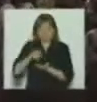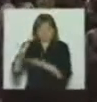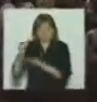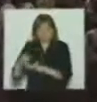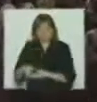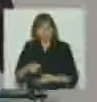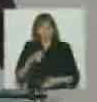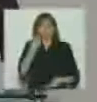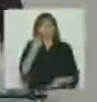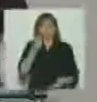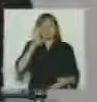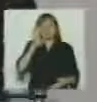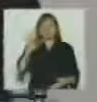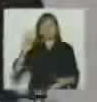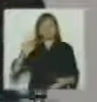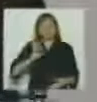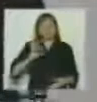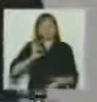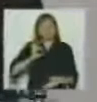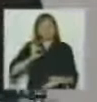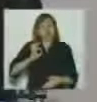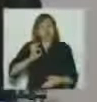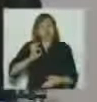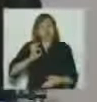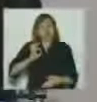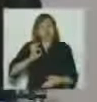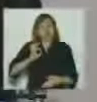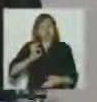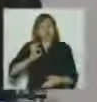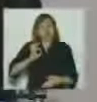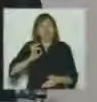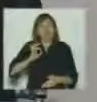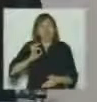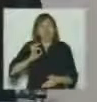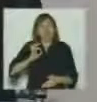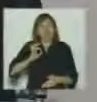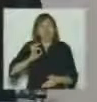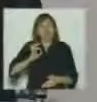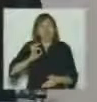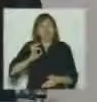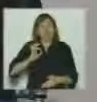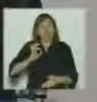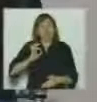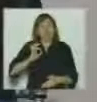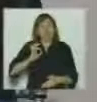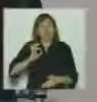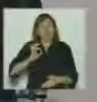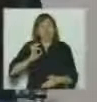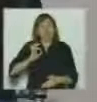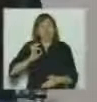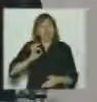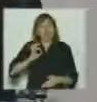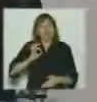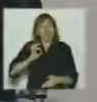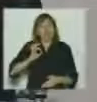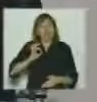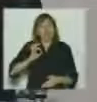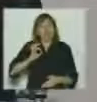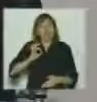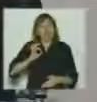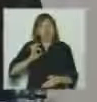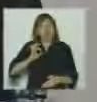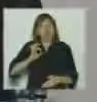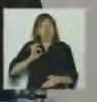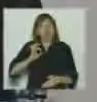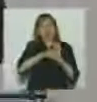Veinticinco años tardó la democracia para derogar esa ley de la dictadura y